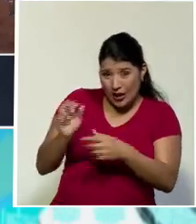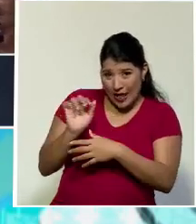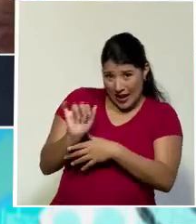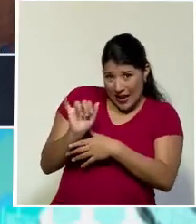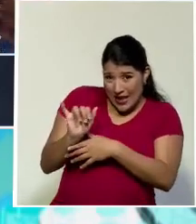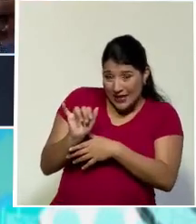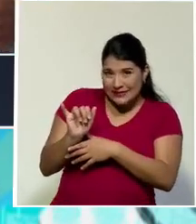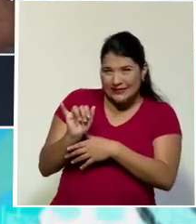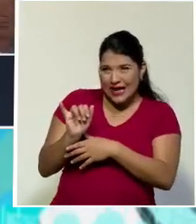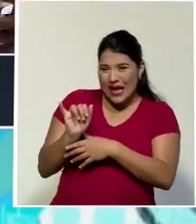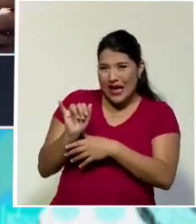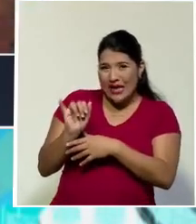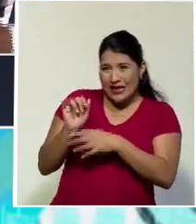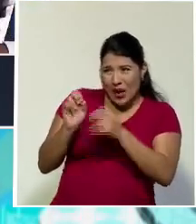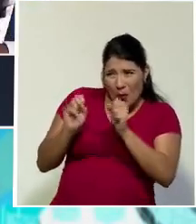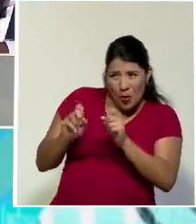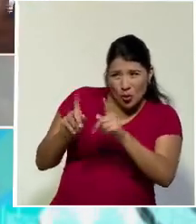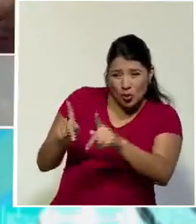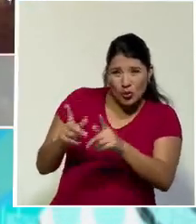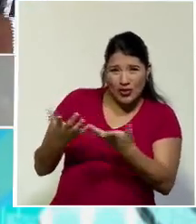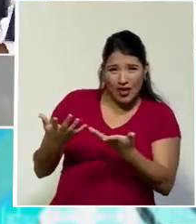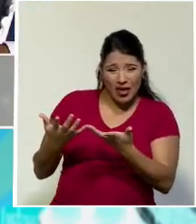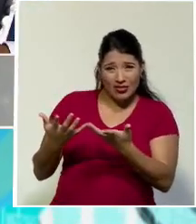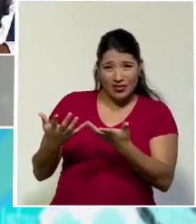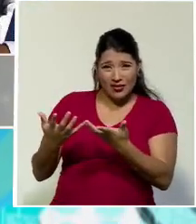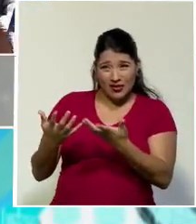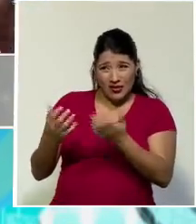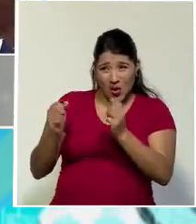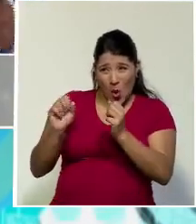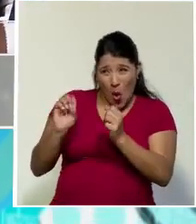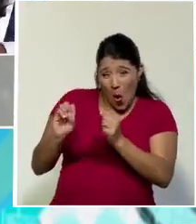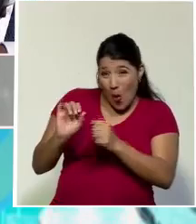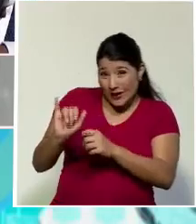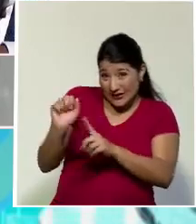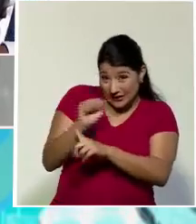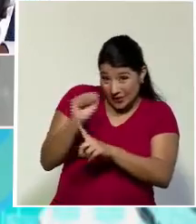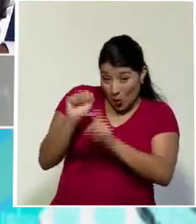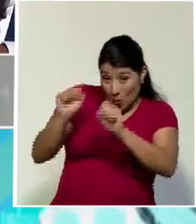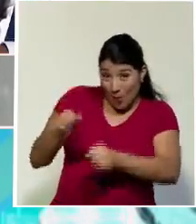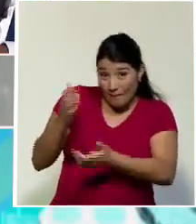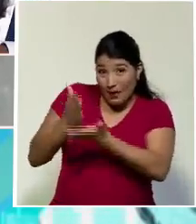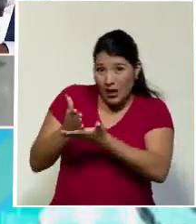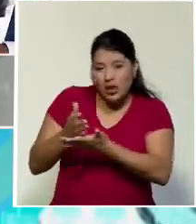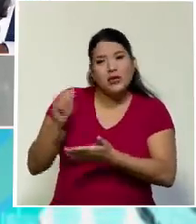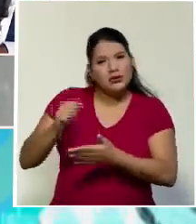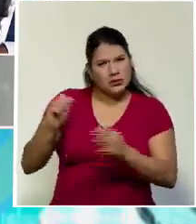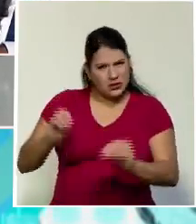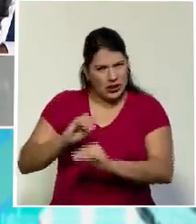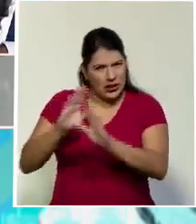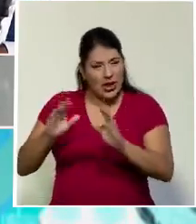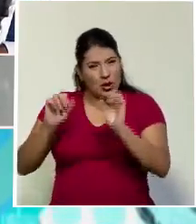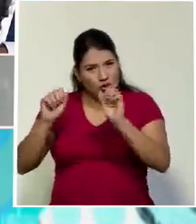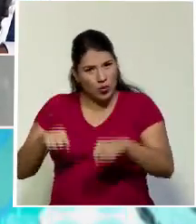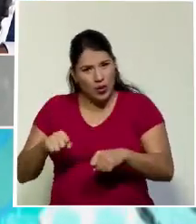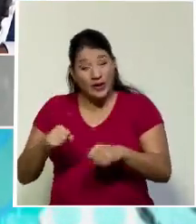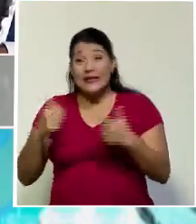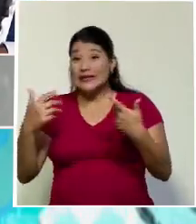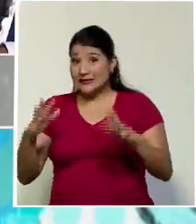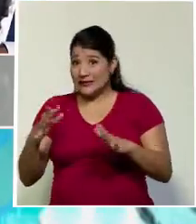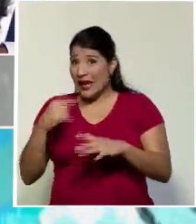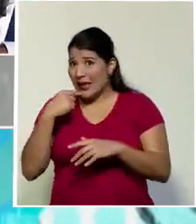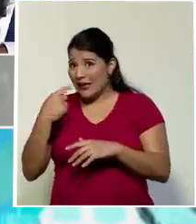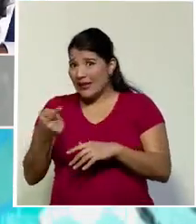portillo o esa avenida o ese túnel? ¿Es posible cerrarlo? Por supuesto que es posible cerrarlo. Ya le decía que tenemos 20 años de estar